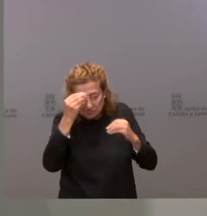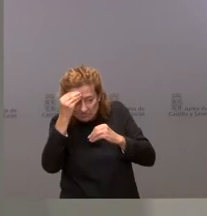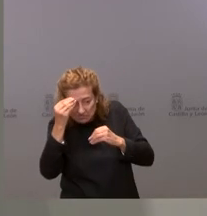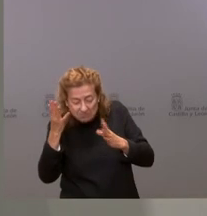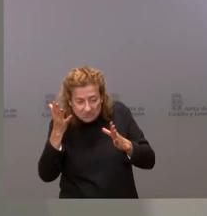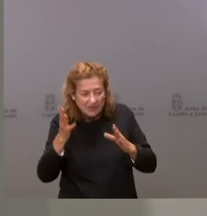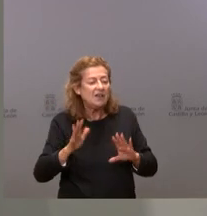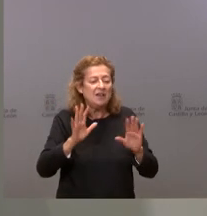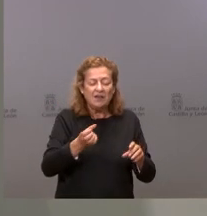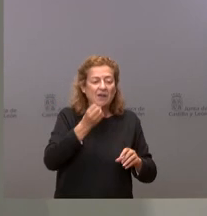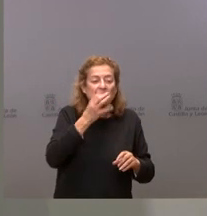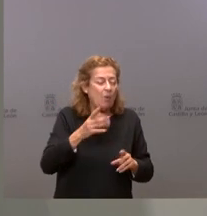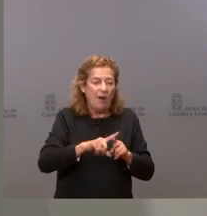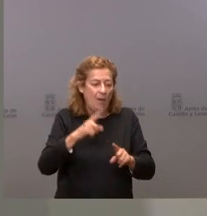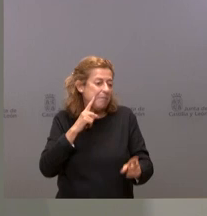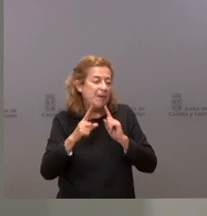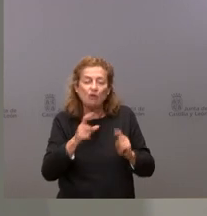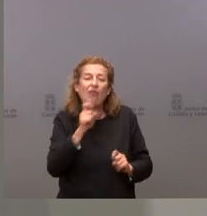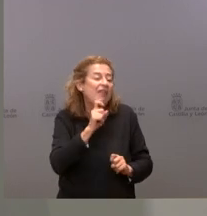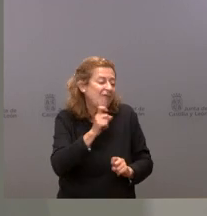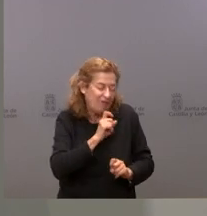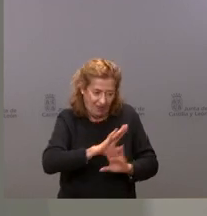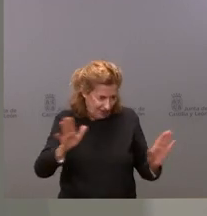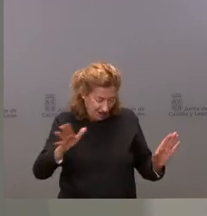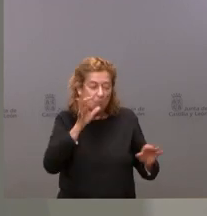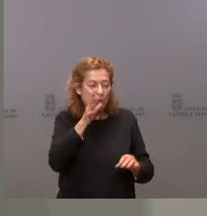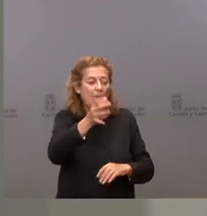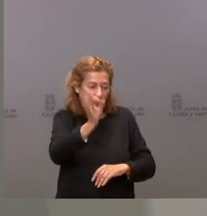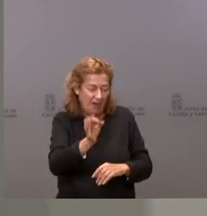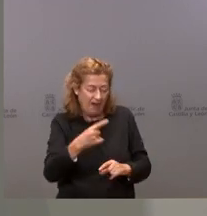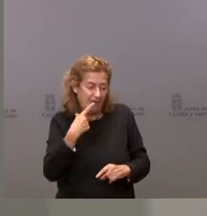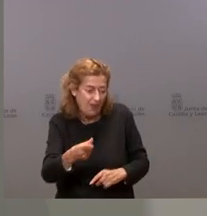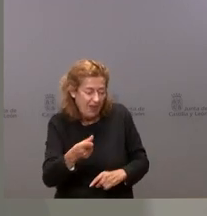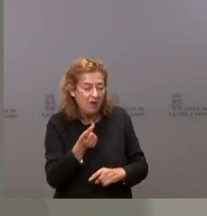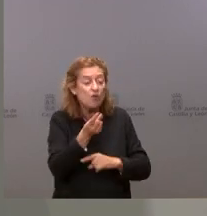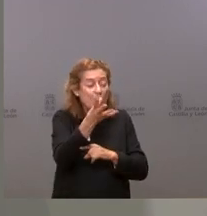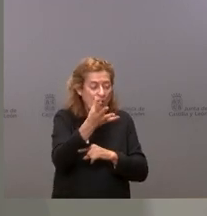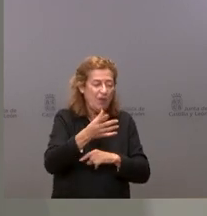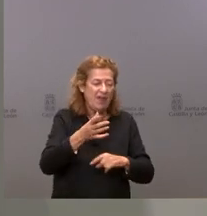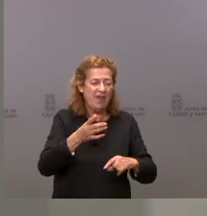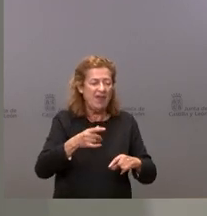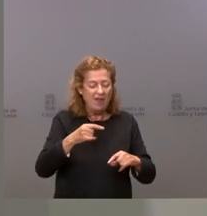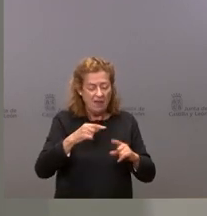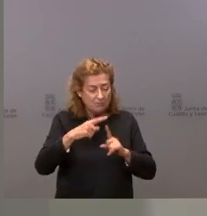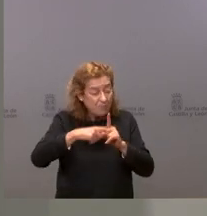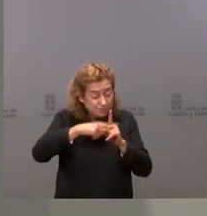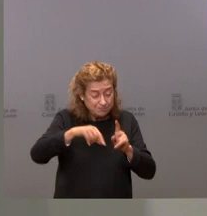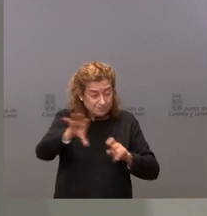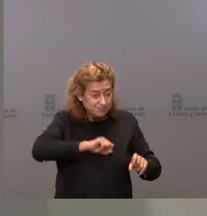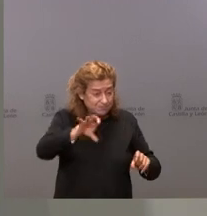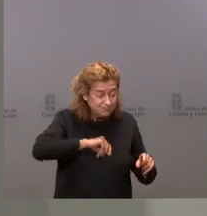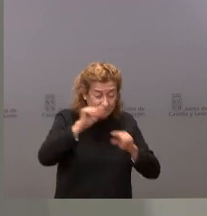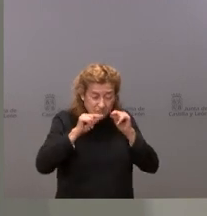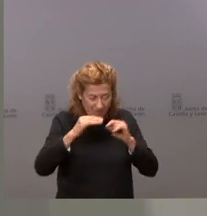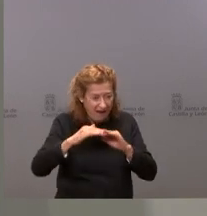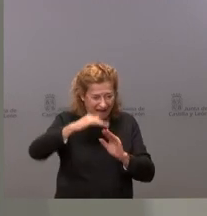Bueno, es difícil hacer previsiones porque es verdad lo que usted señala, que el número de incidencias es elevado, el número de contagios